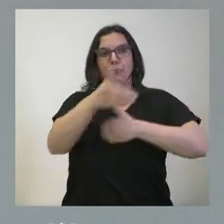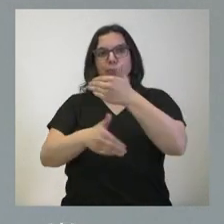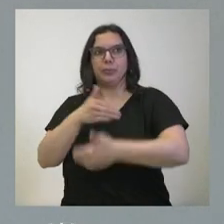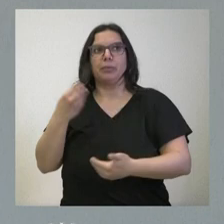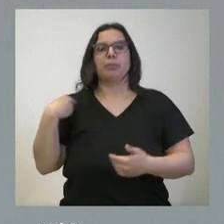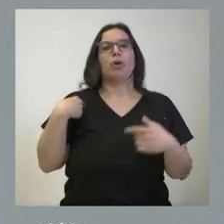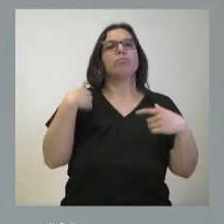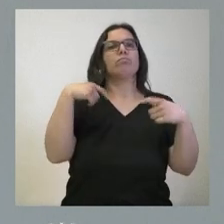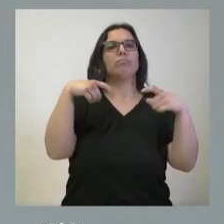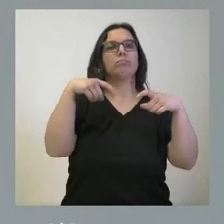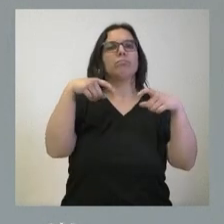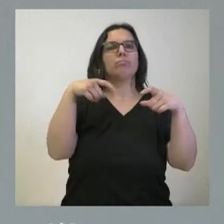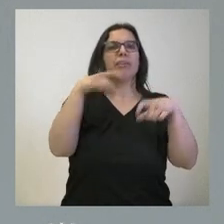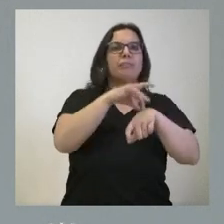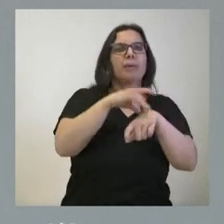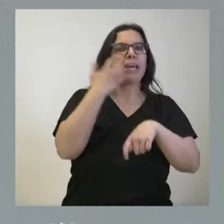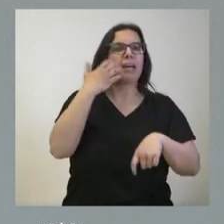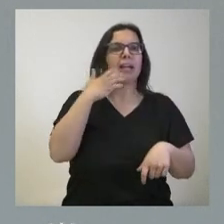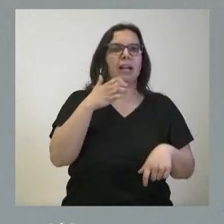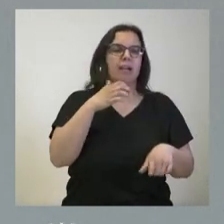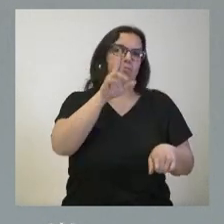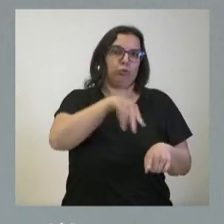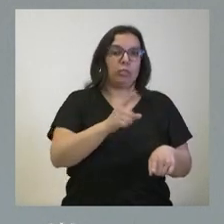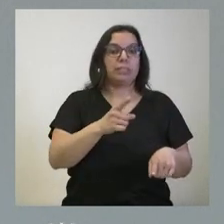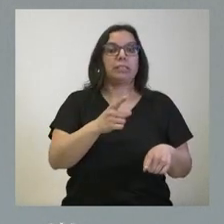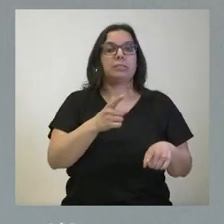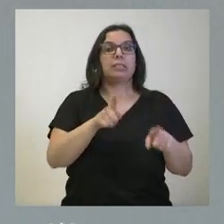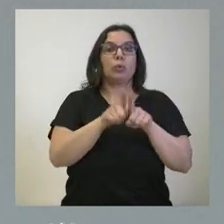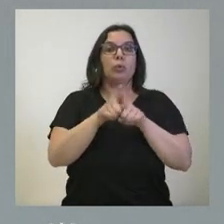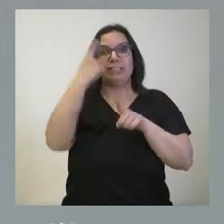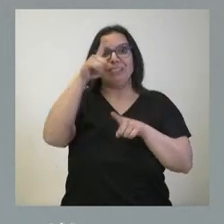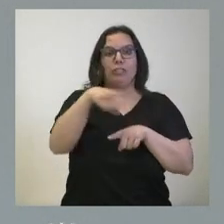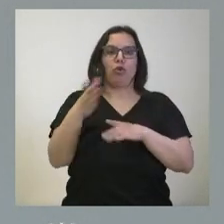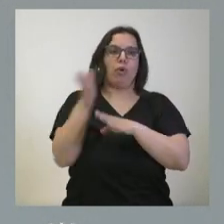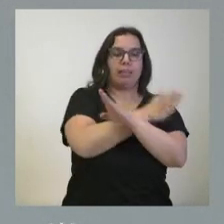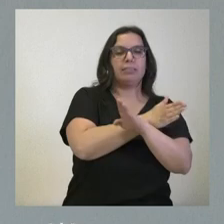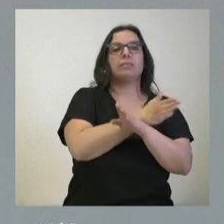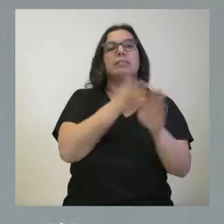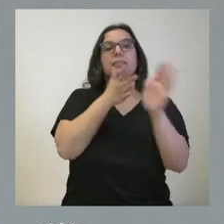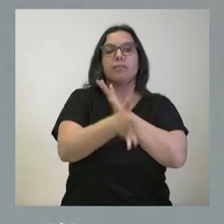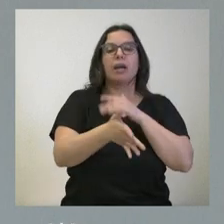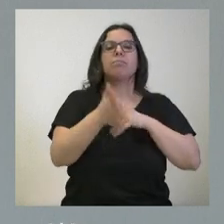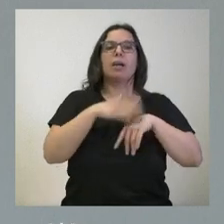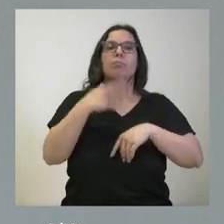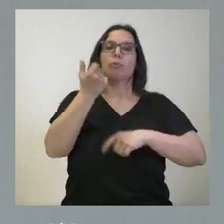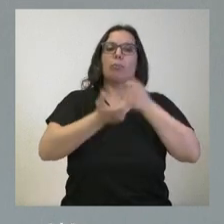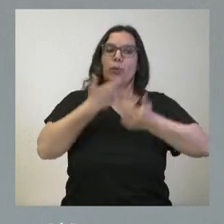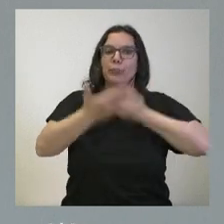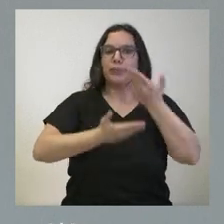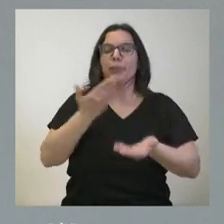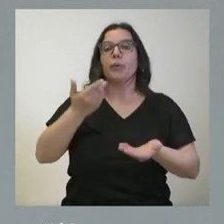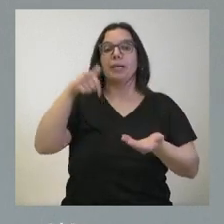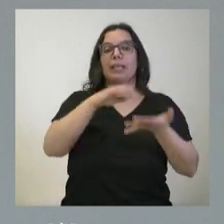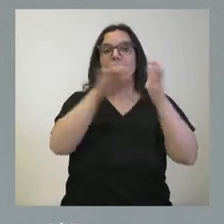una enfermedad rara. Lo que pretende este plan todavía es avanzar más aún en este periodo de detección y que con el tiempo podamos conseguir en Castilla y León que la